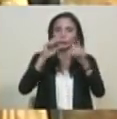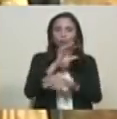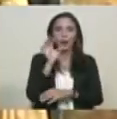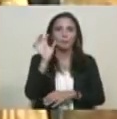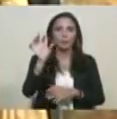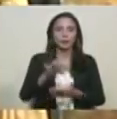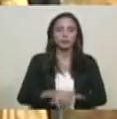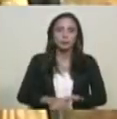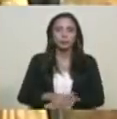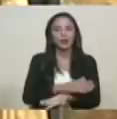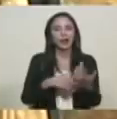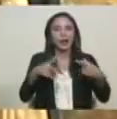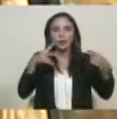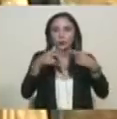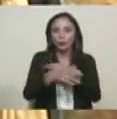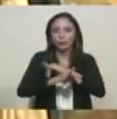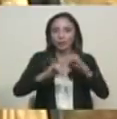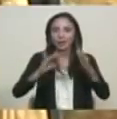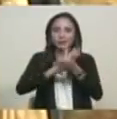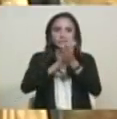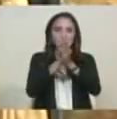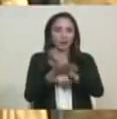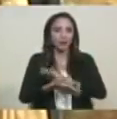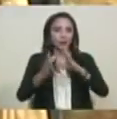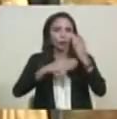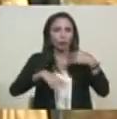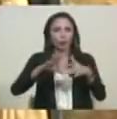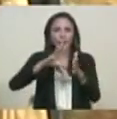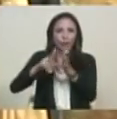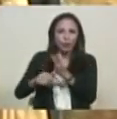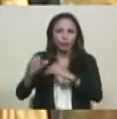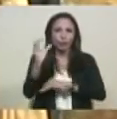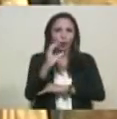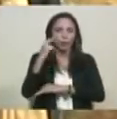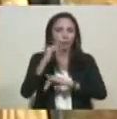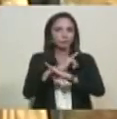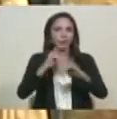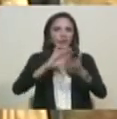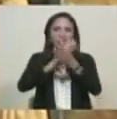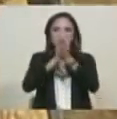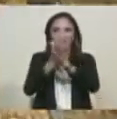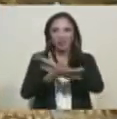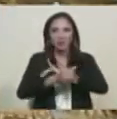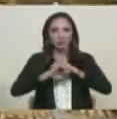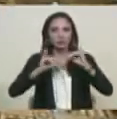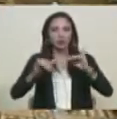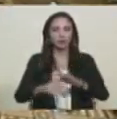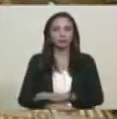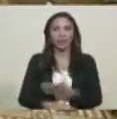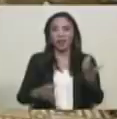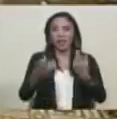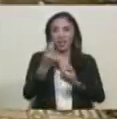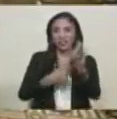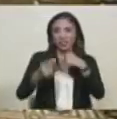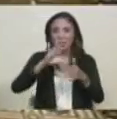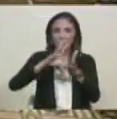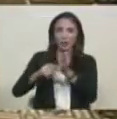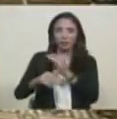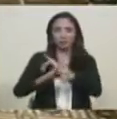mundo. Y le va a cortar las manos a todas las mafias colombianas. Se les acabó el negocio, mafias,